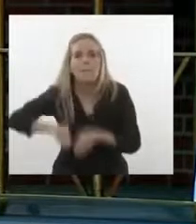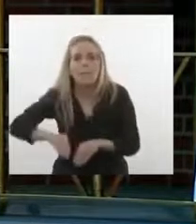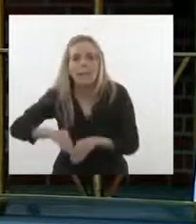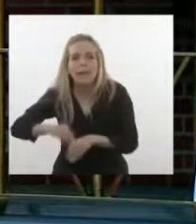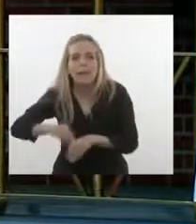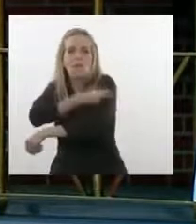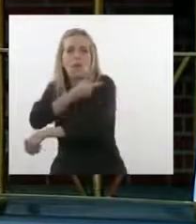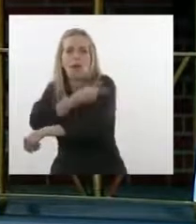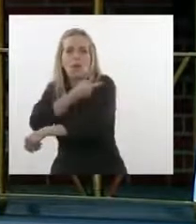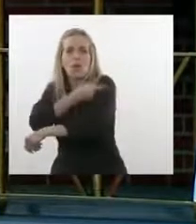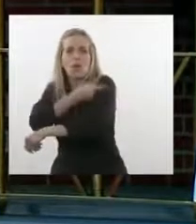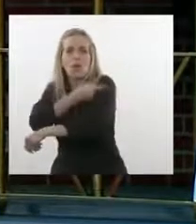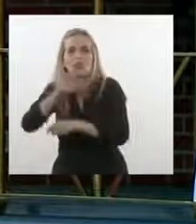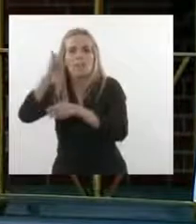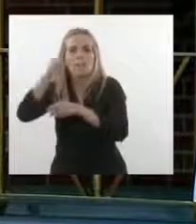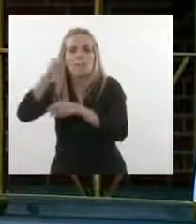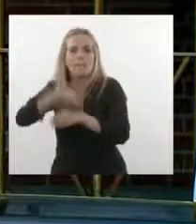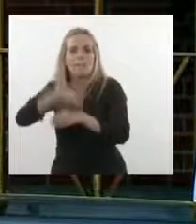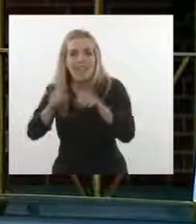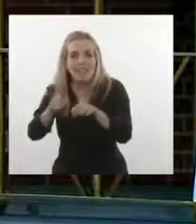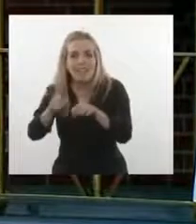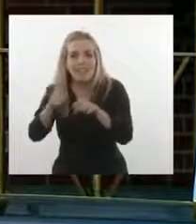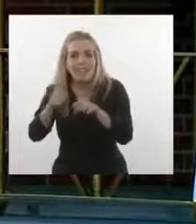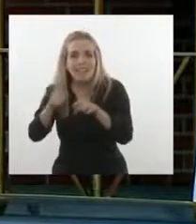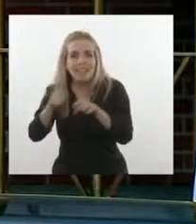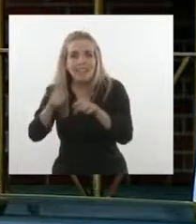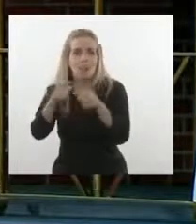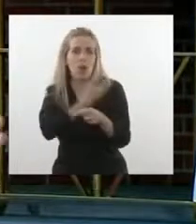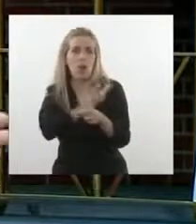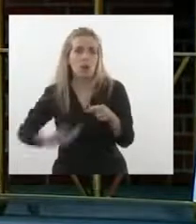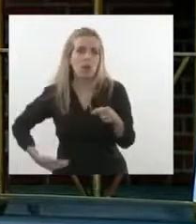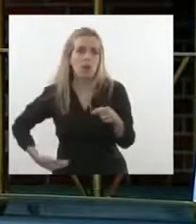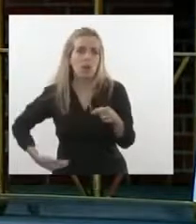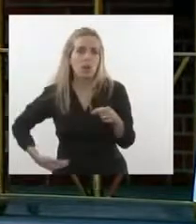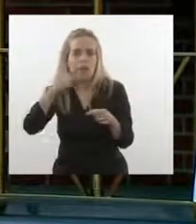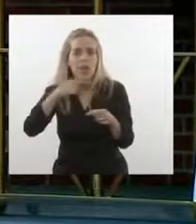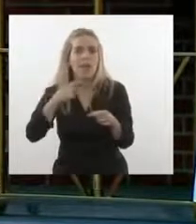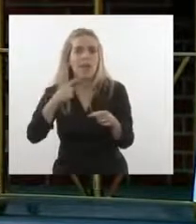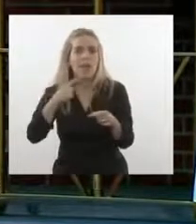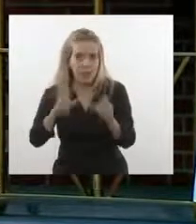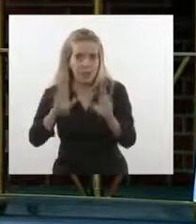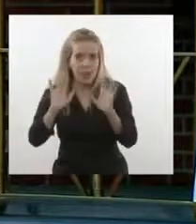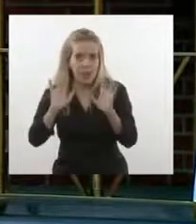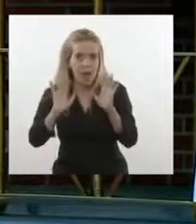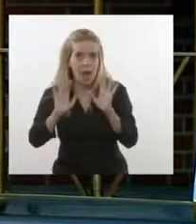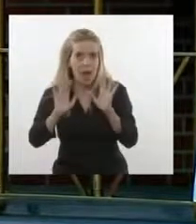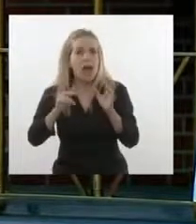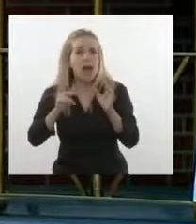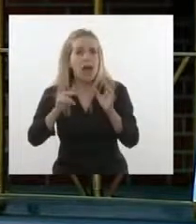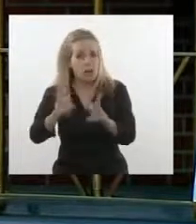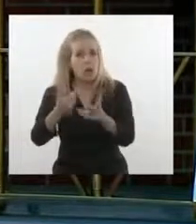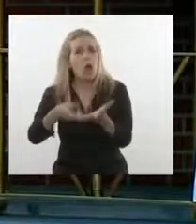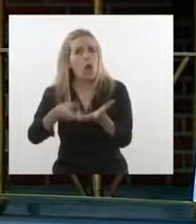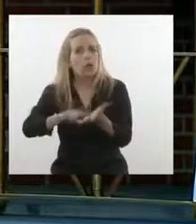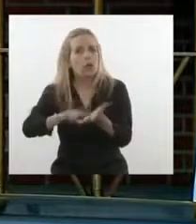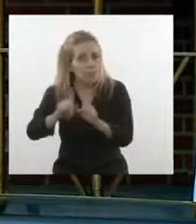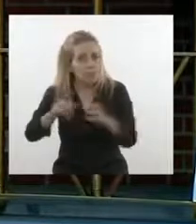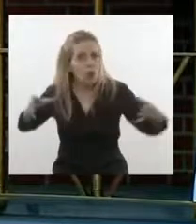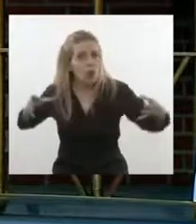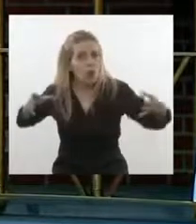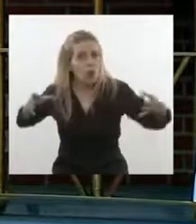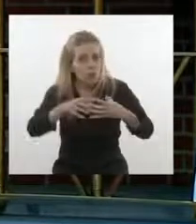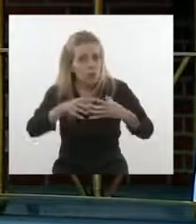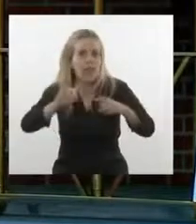70% de la población vacunada. Y ese es el objetivo que tiene marcado el Gobierno de España. Y, sin duda alguna, reitero, en el seno del Consejo de Política